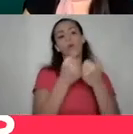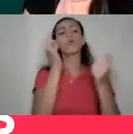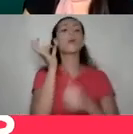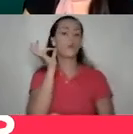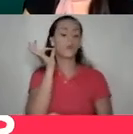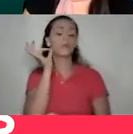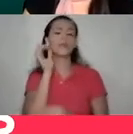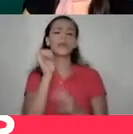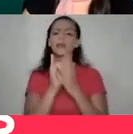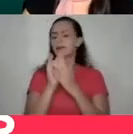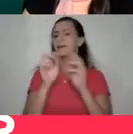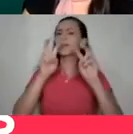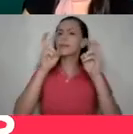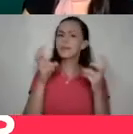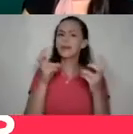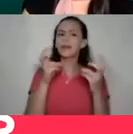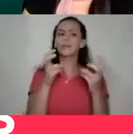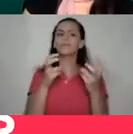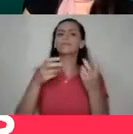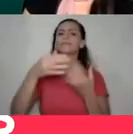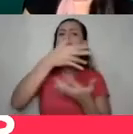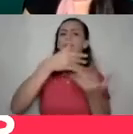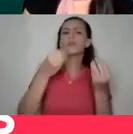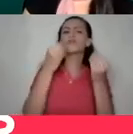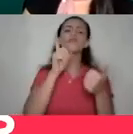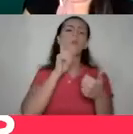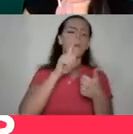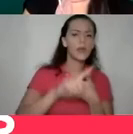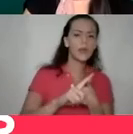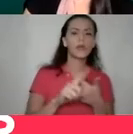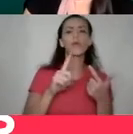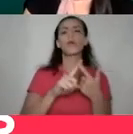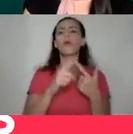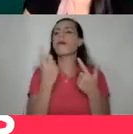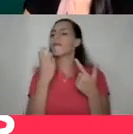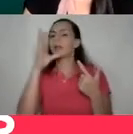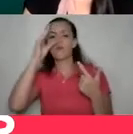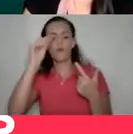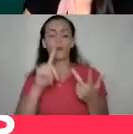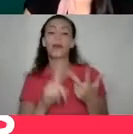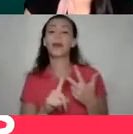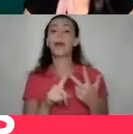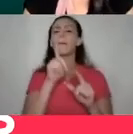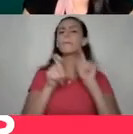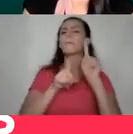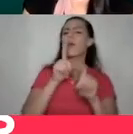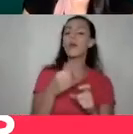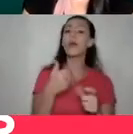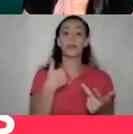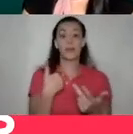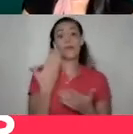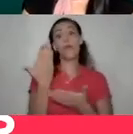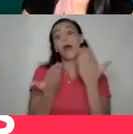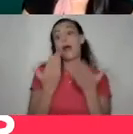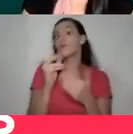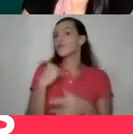Es un tema alrededor del cual hay muchos mitos, hay desinformación, hay preguntas que tenemos que a lo mejor no hemos